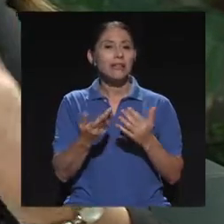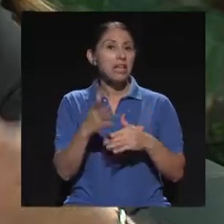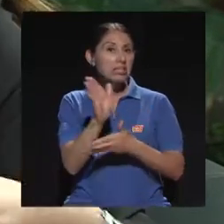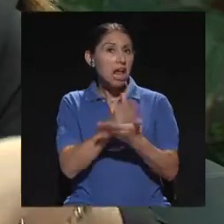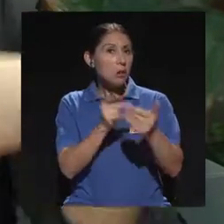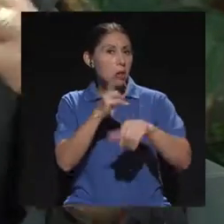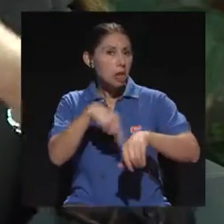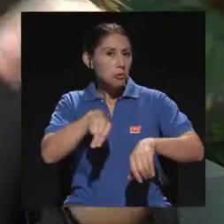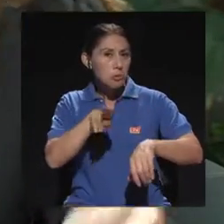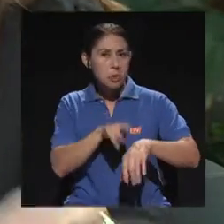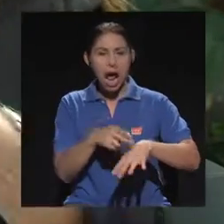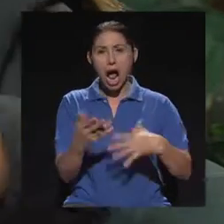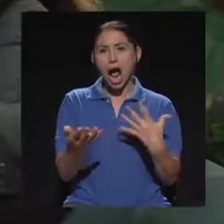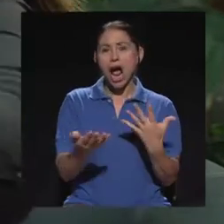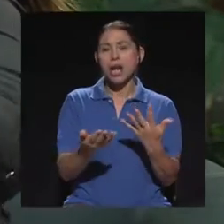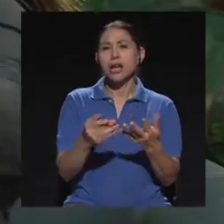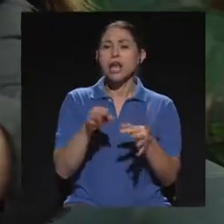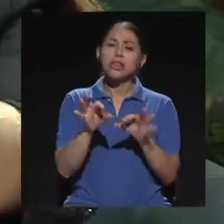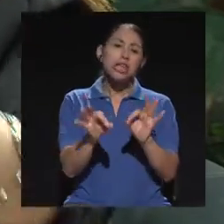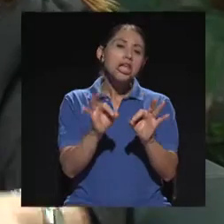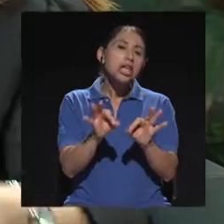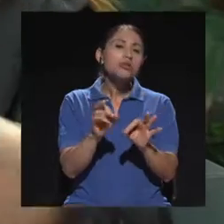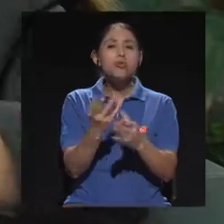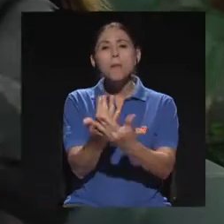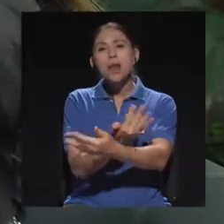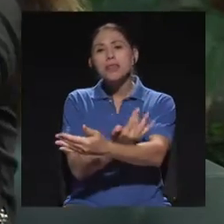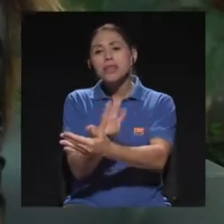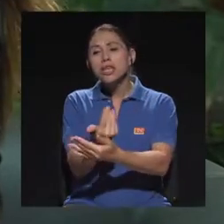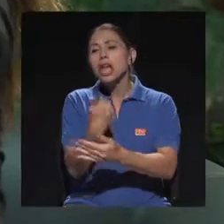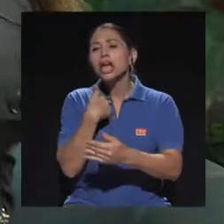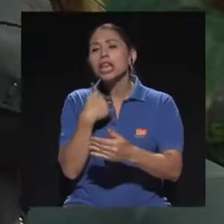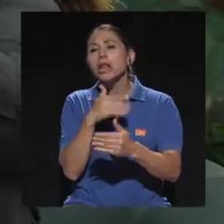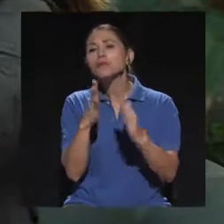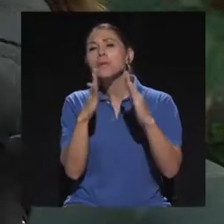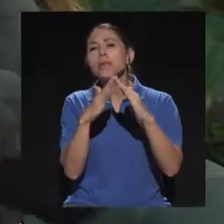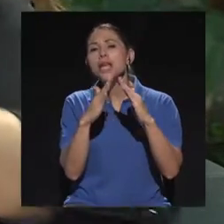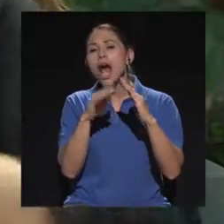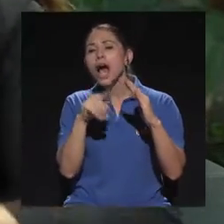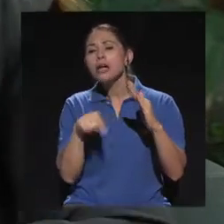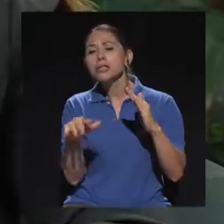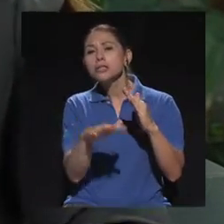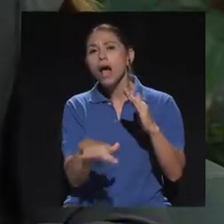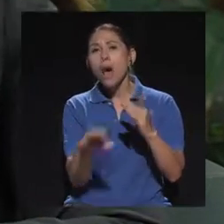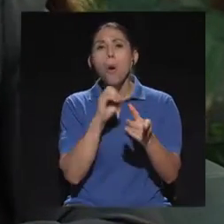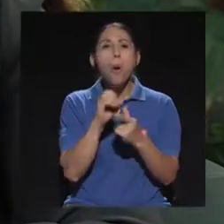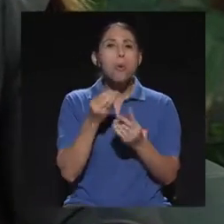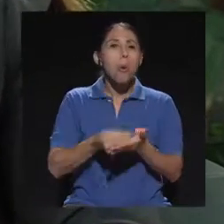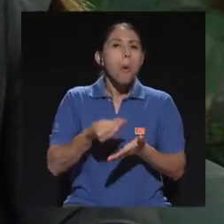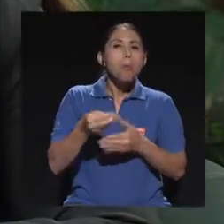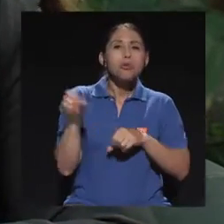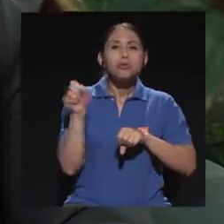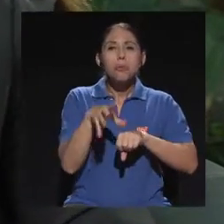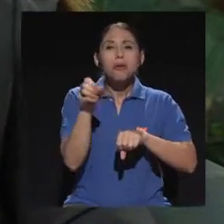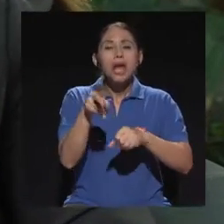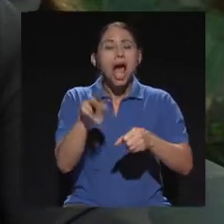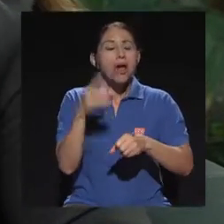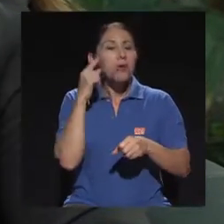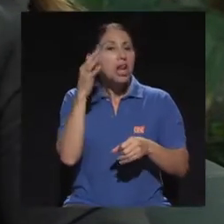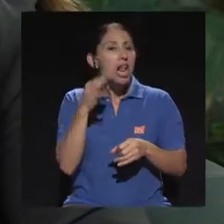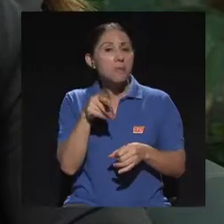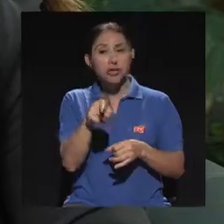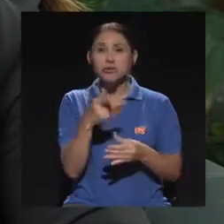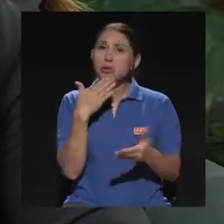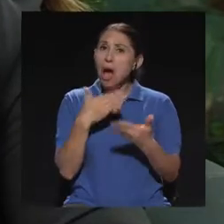al ser natural, al ser la plantita que incluso tenemos en el patio de la casa o que vamos al mercado y la conseguimos, no va a tener ningún efecto sobre